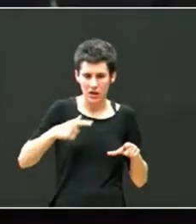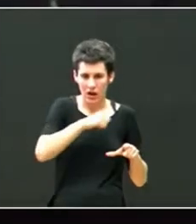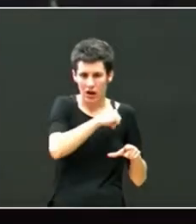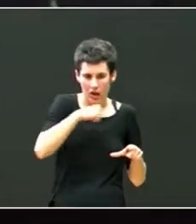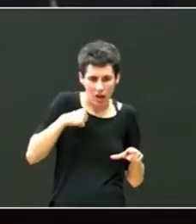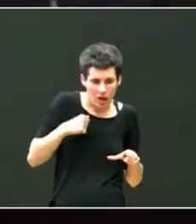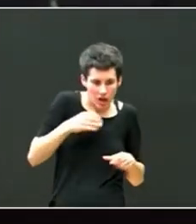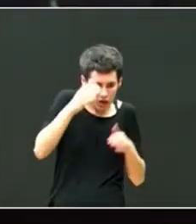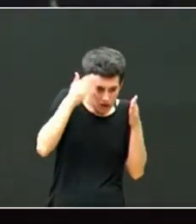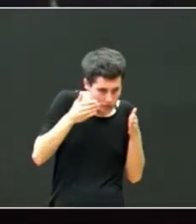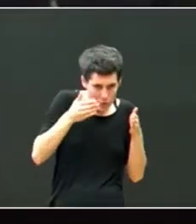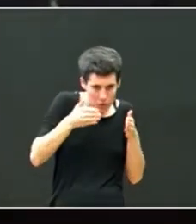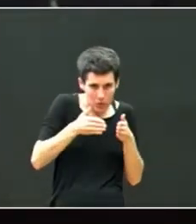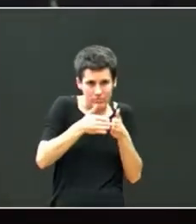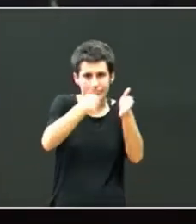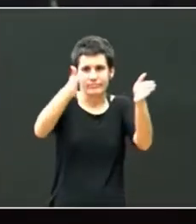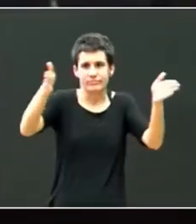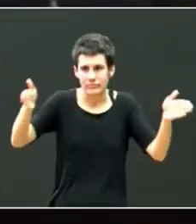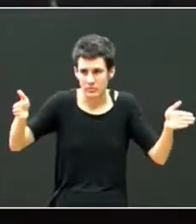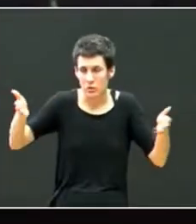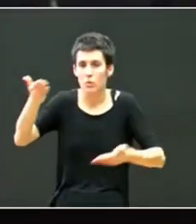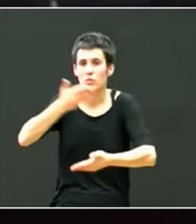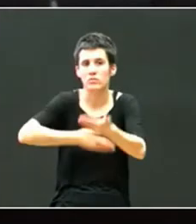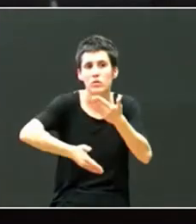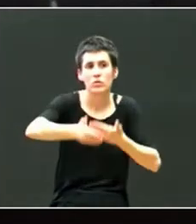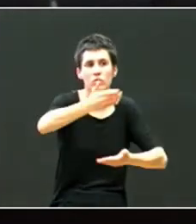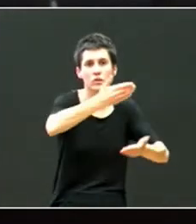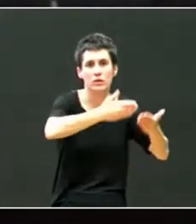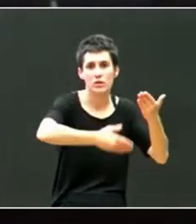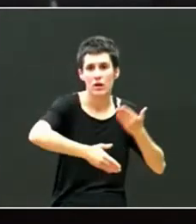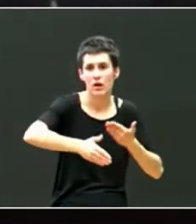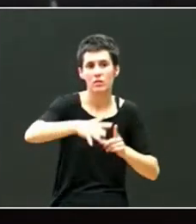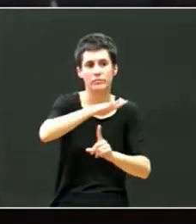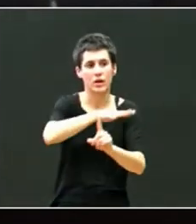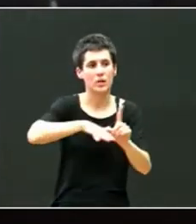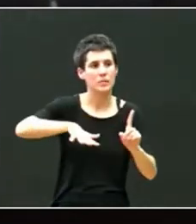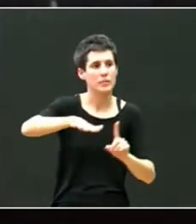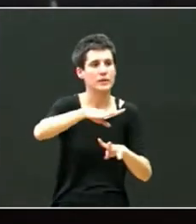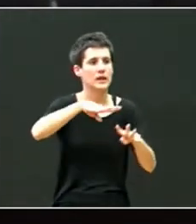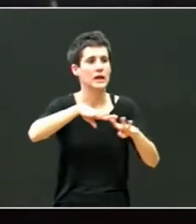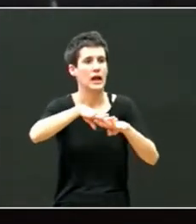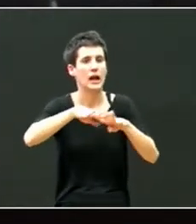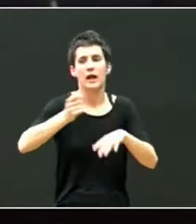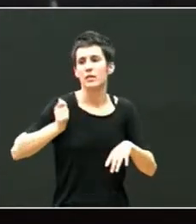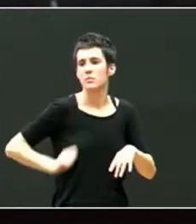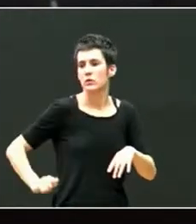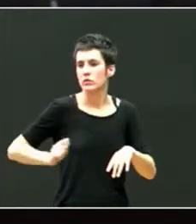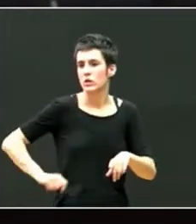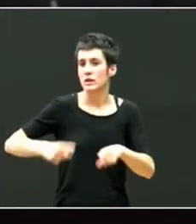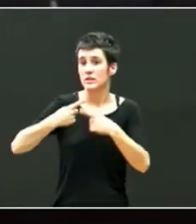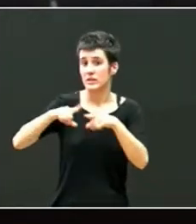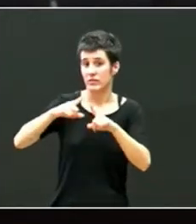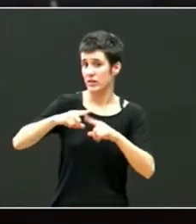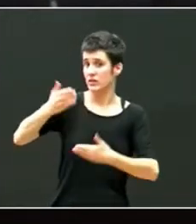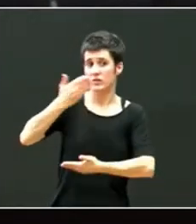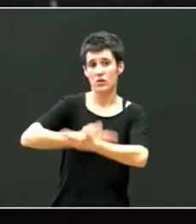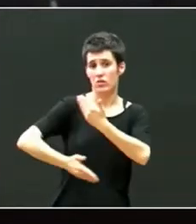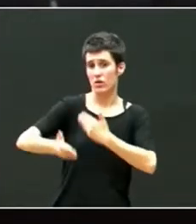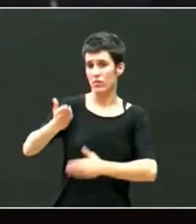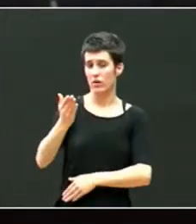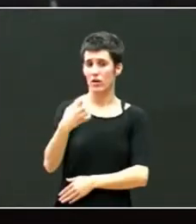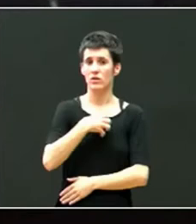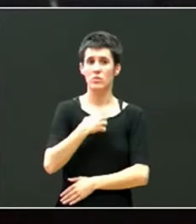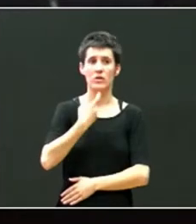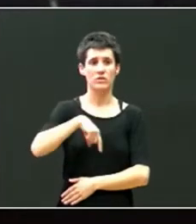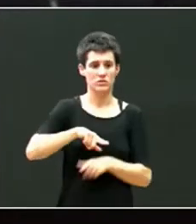un trabajo de coordinación con todos los elementos que conforman la red multidisciplinar no podemos quedarnos en